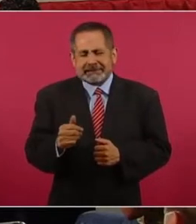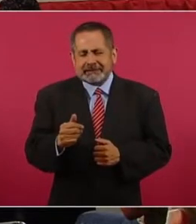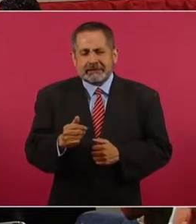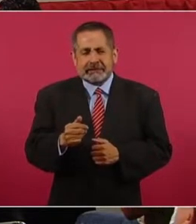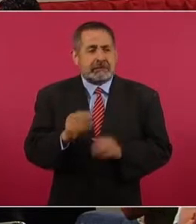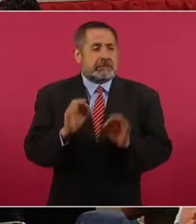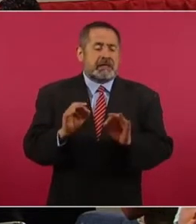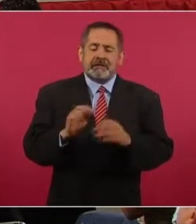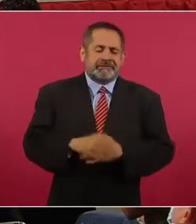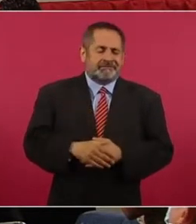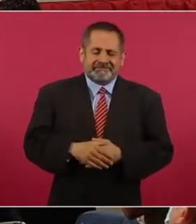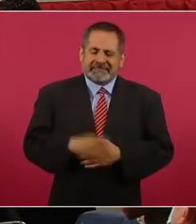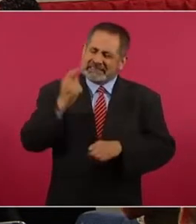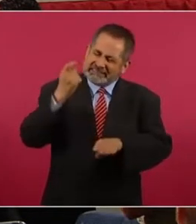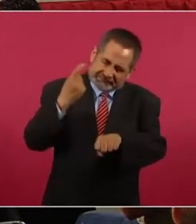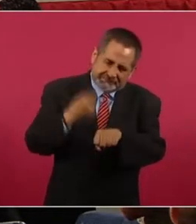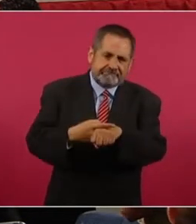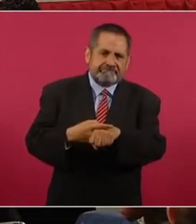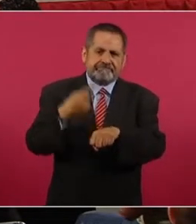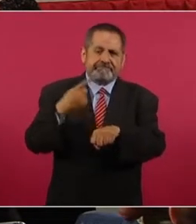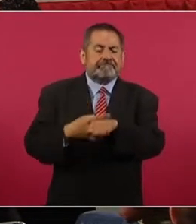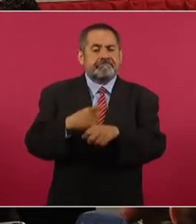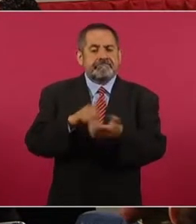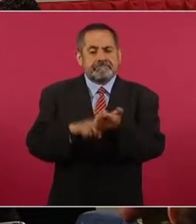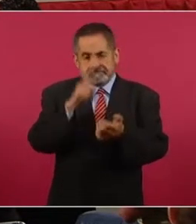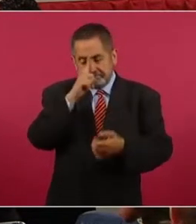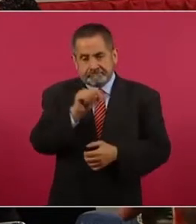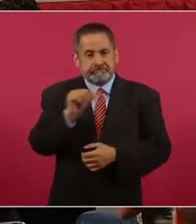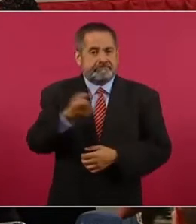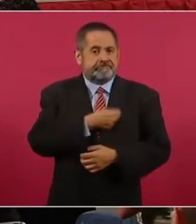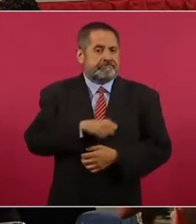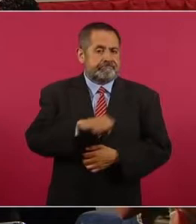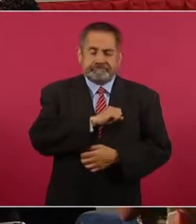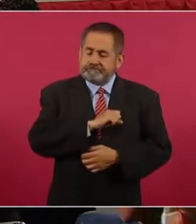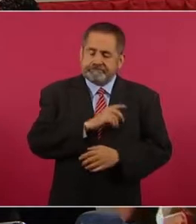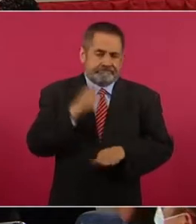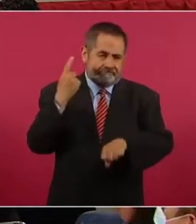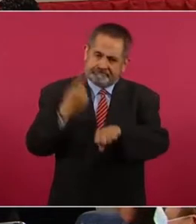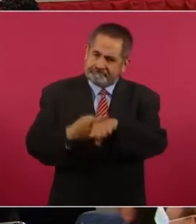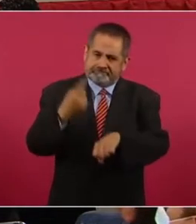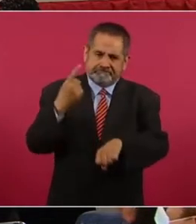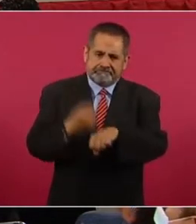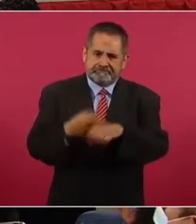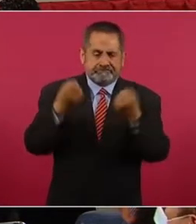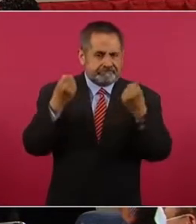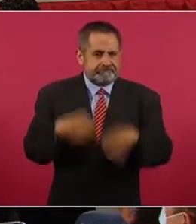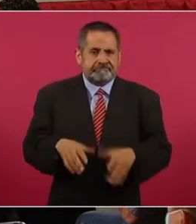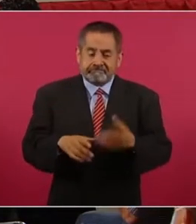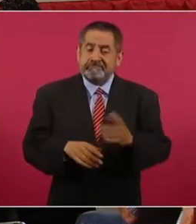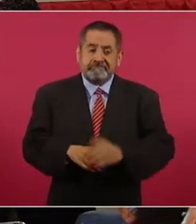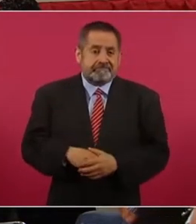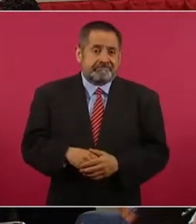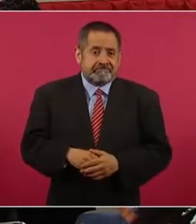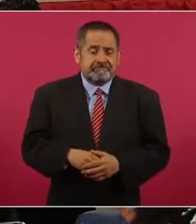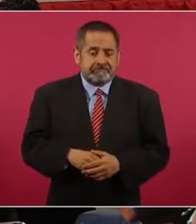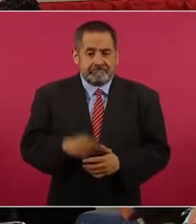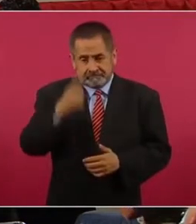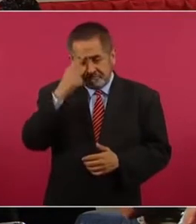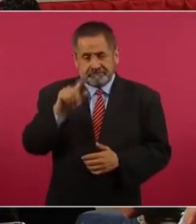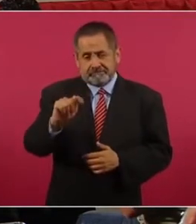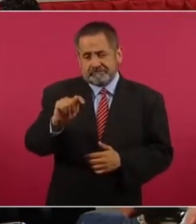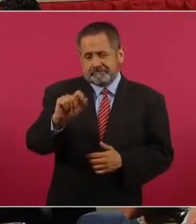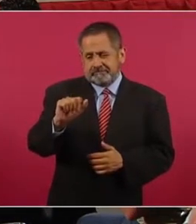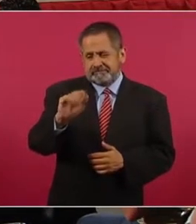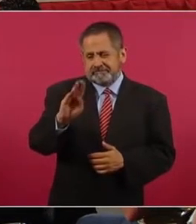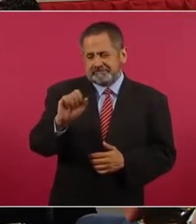es benéfica para la salud, es invariablemente dañina para la salud. De hecho, el tabaco es uno de los